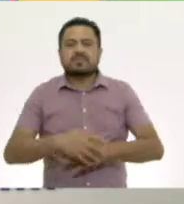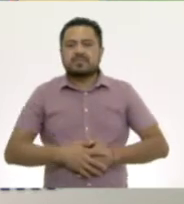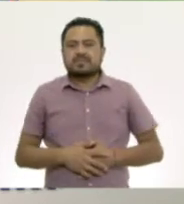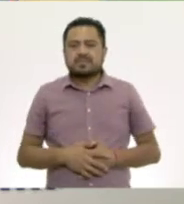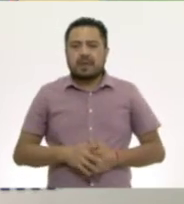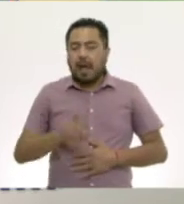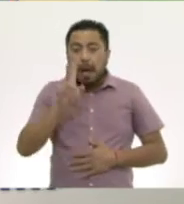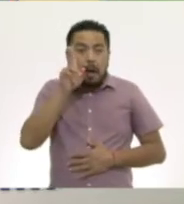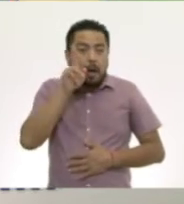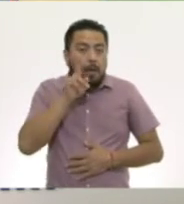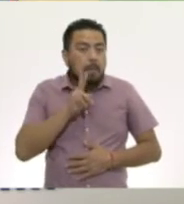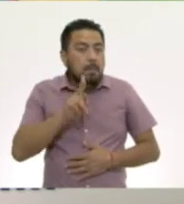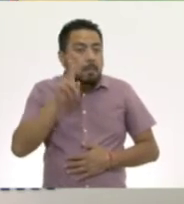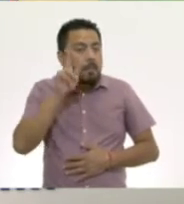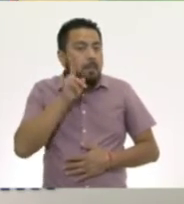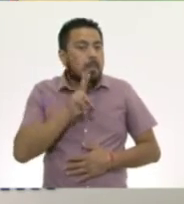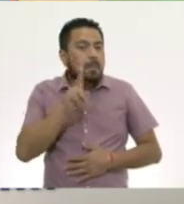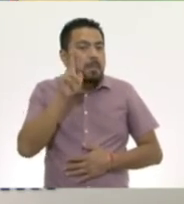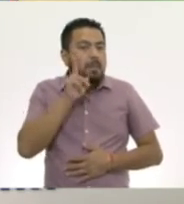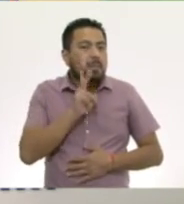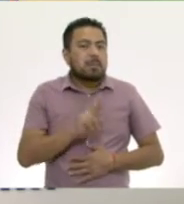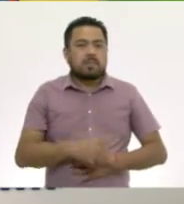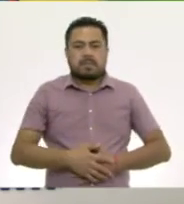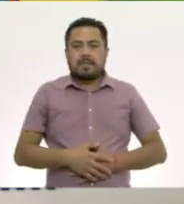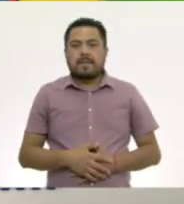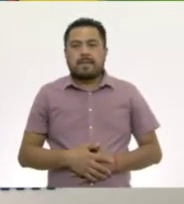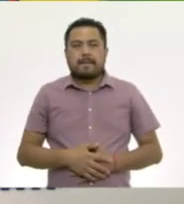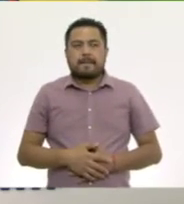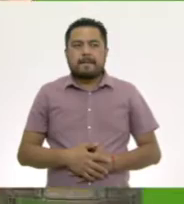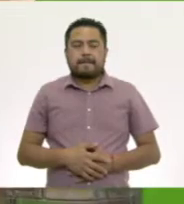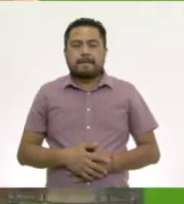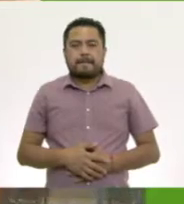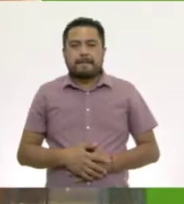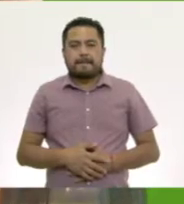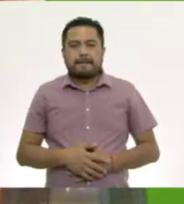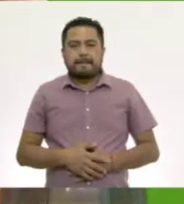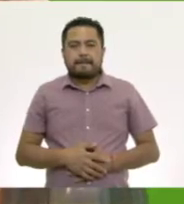A ver... Vamos a ver...